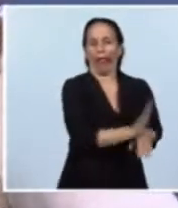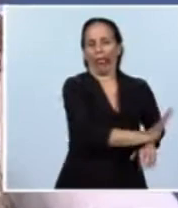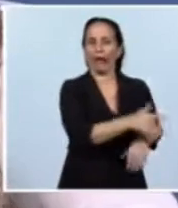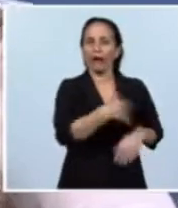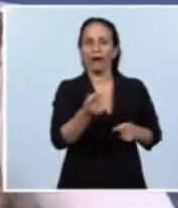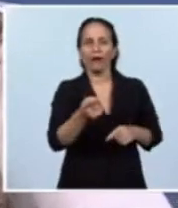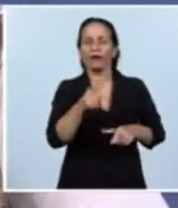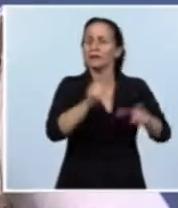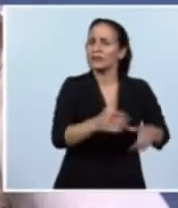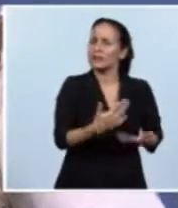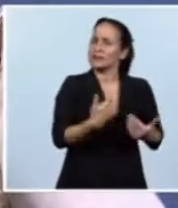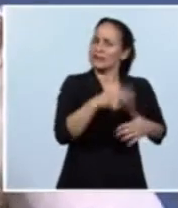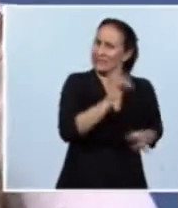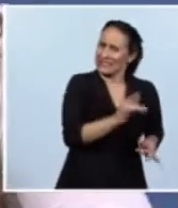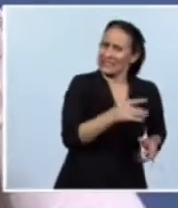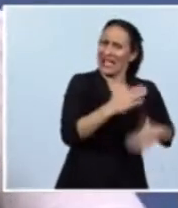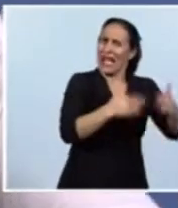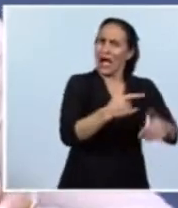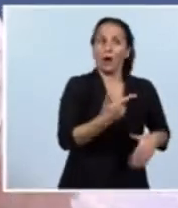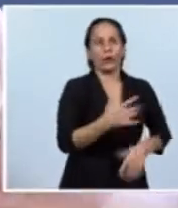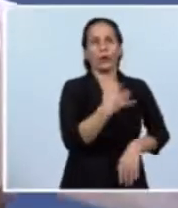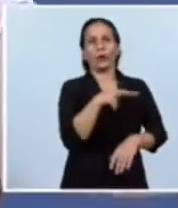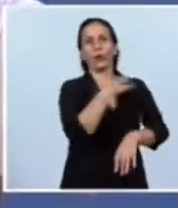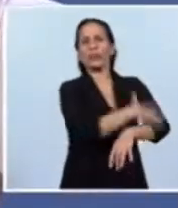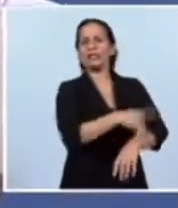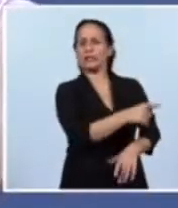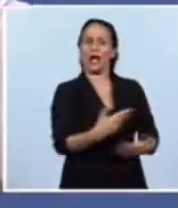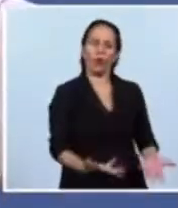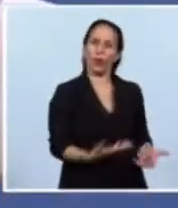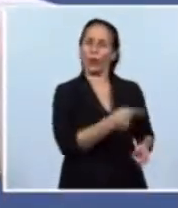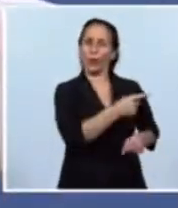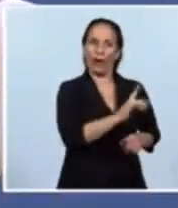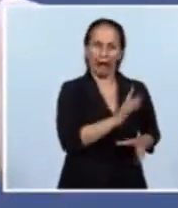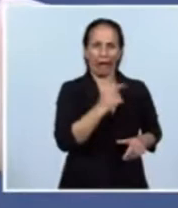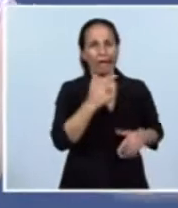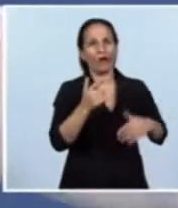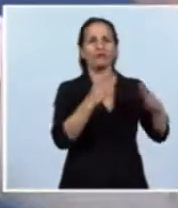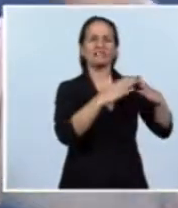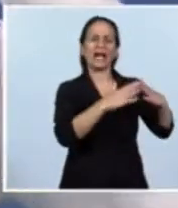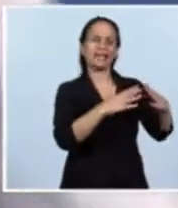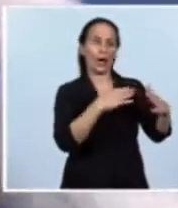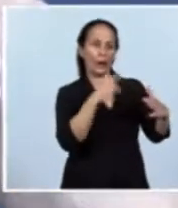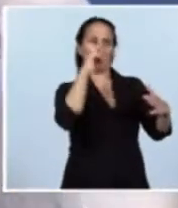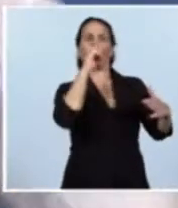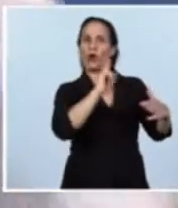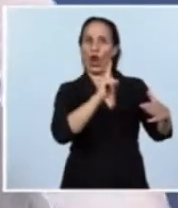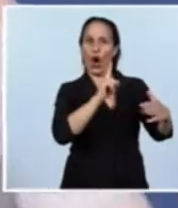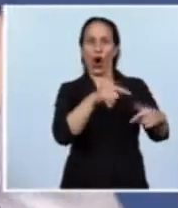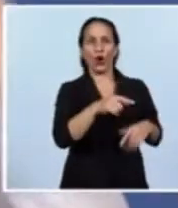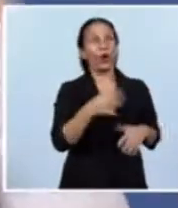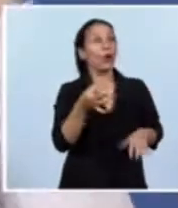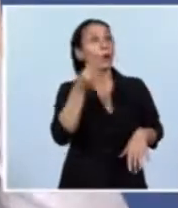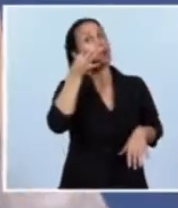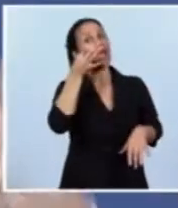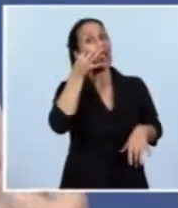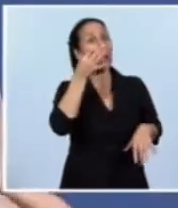vulnerables, de esos que por ahí nos molestan porque están en la villa, o los que por ahí tienen una casa menos linda que nosotras o tienen un color de piel